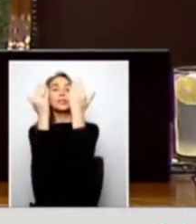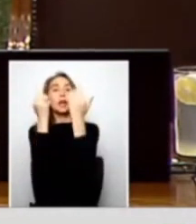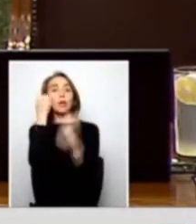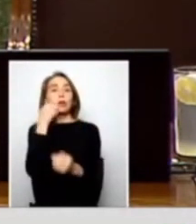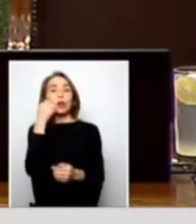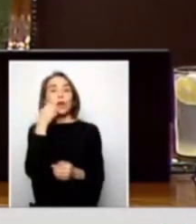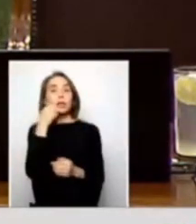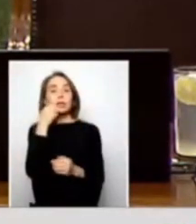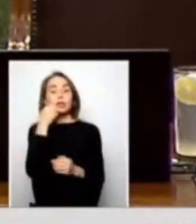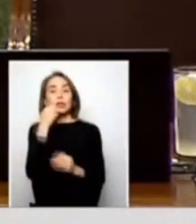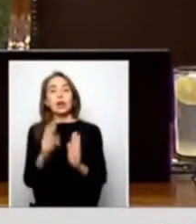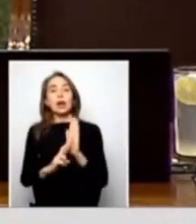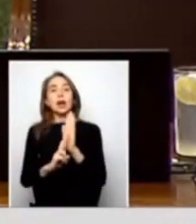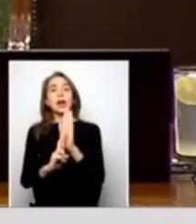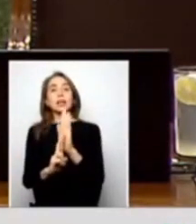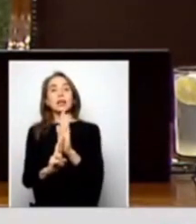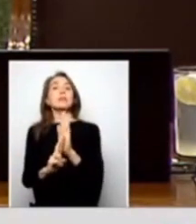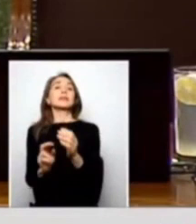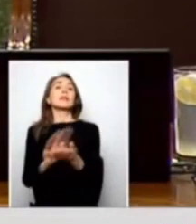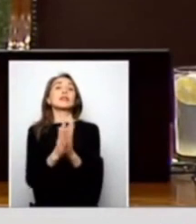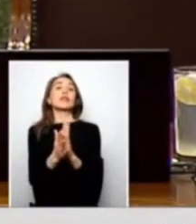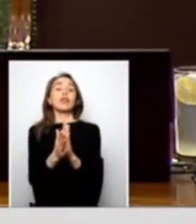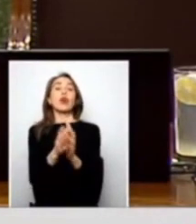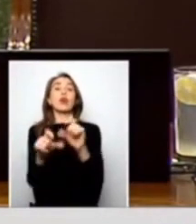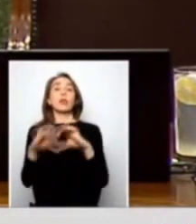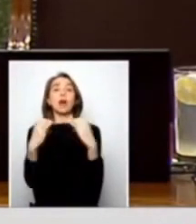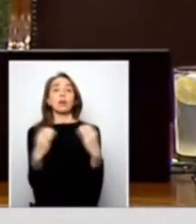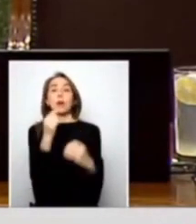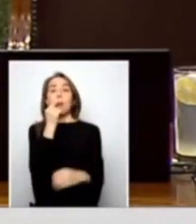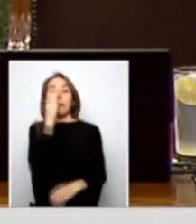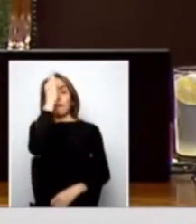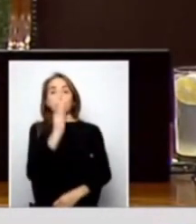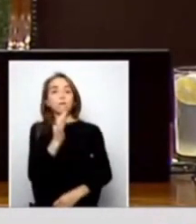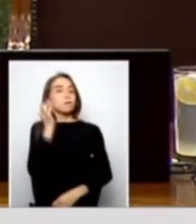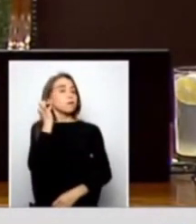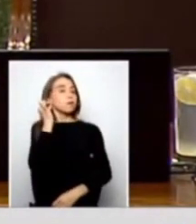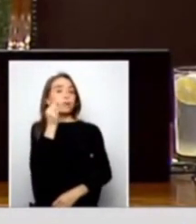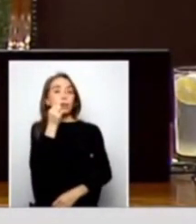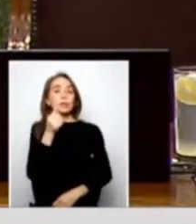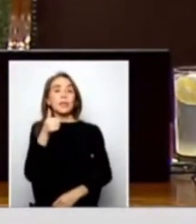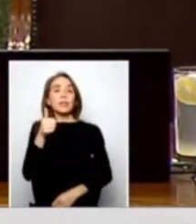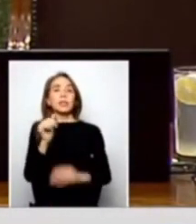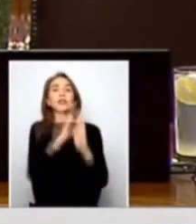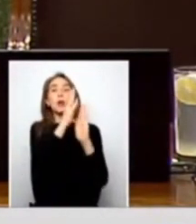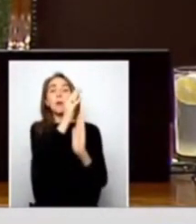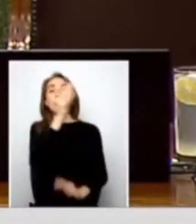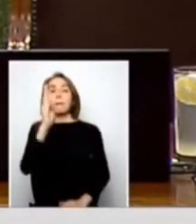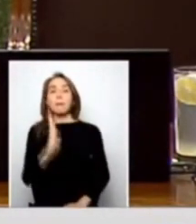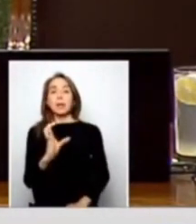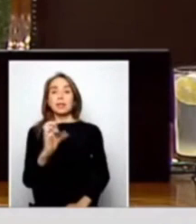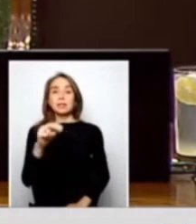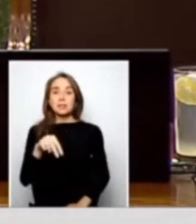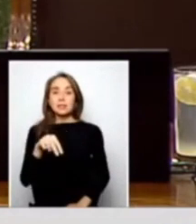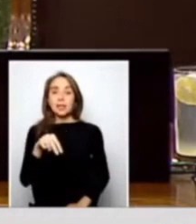nombre de toda esta corporación a las funcionarias y funcionarios de la dirección de la Biblioteca del Congreso Nacional de Chile, con motivo